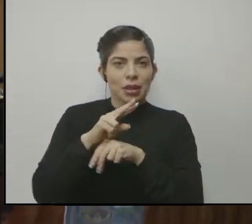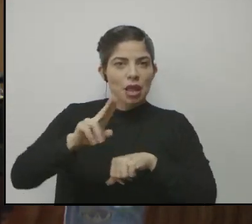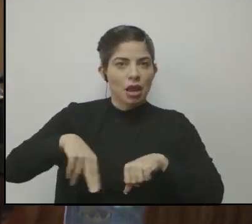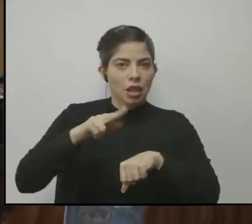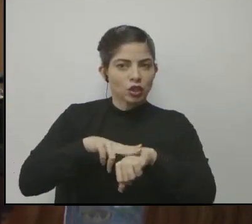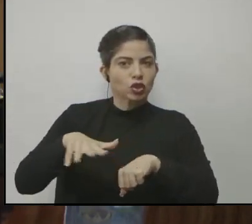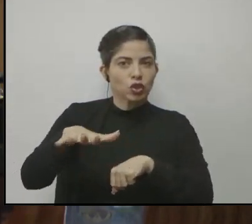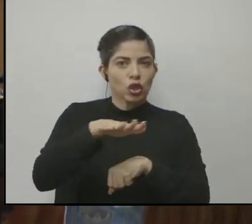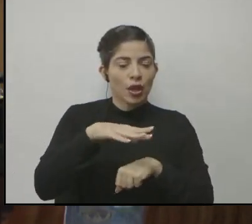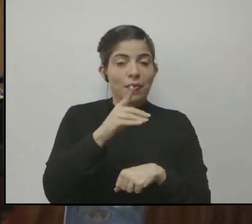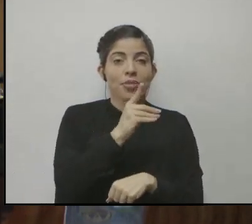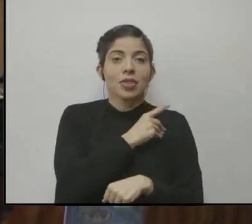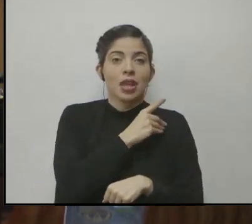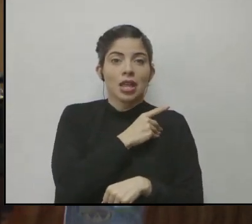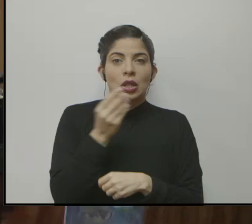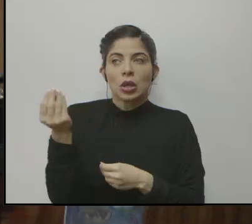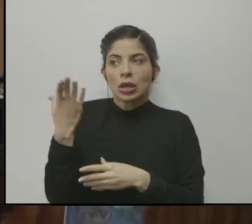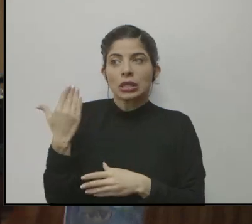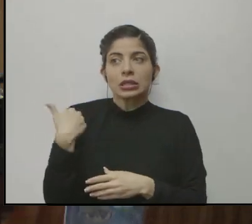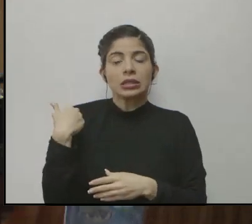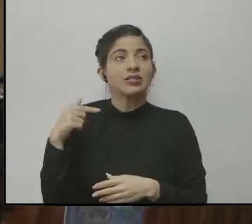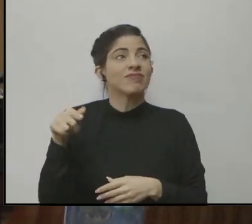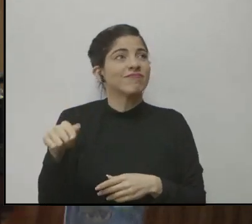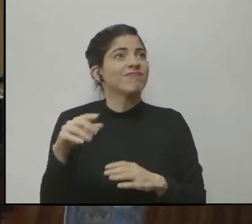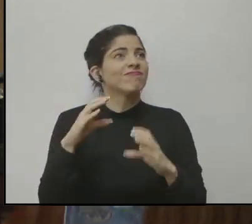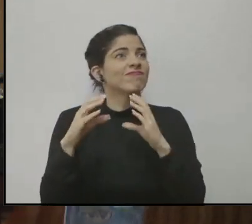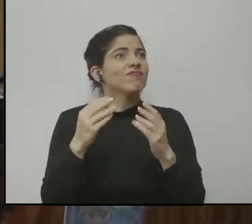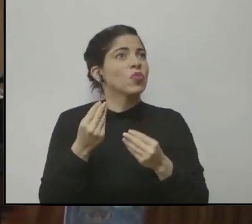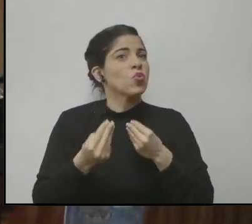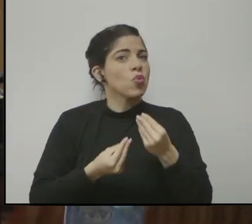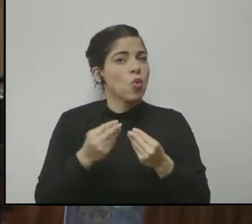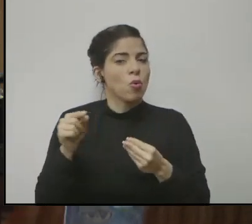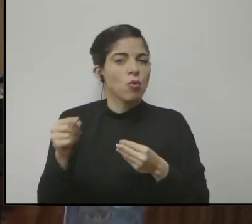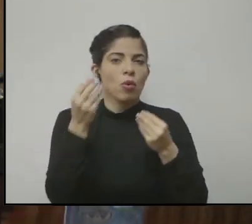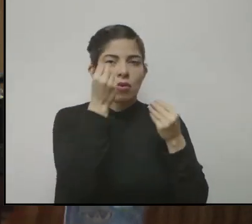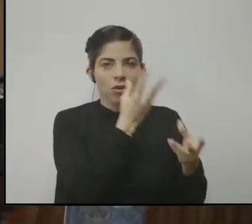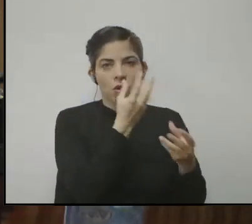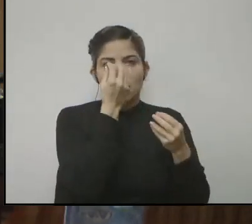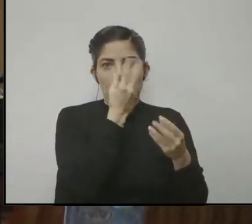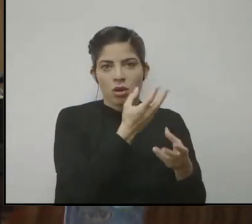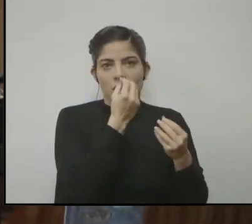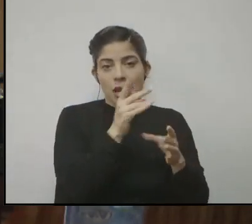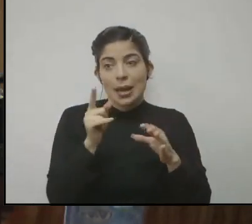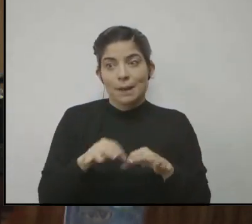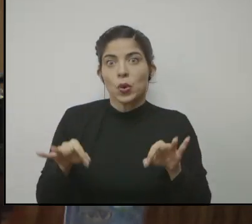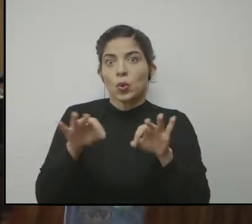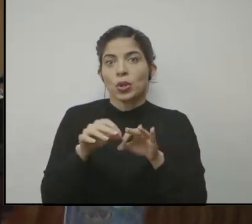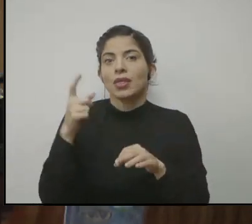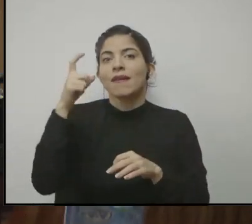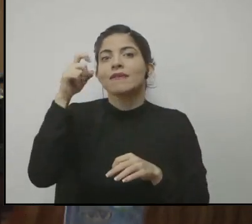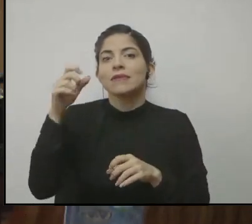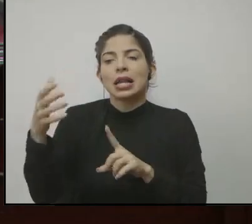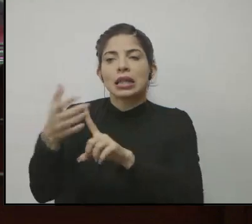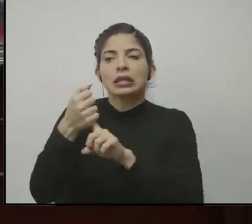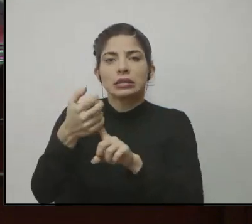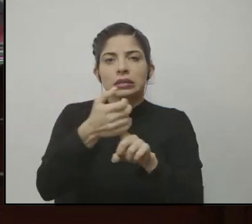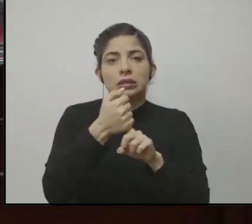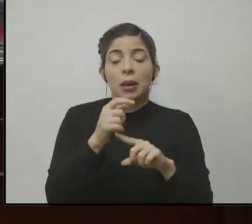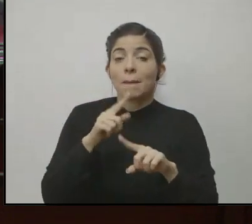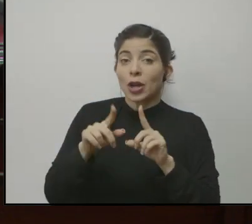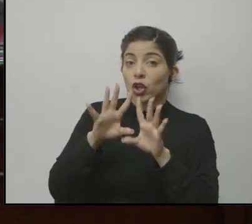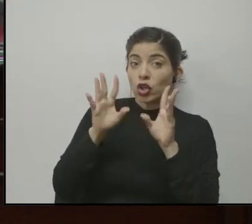nacional, donde los directores nos están diciendo cómo se están comunicando. Ahí hay un porcentaje importante que tenemos que recuperar. Pero son